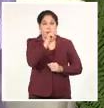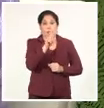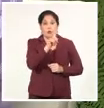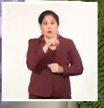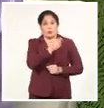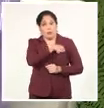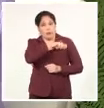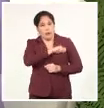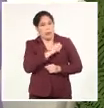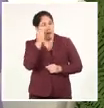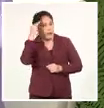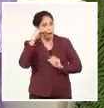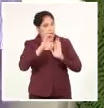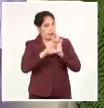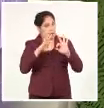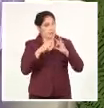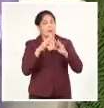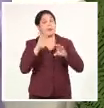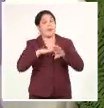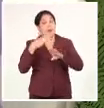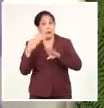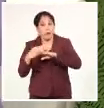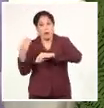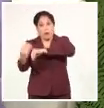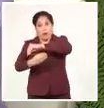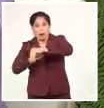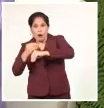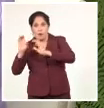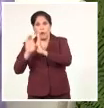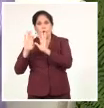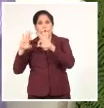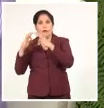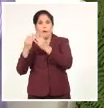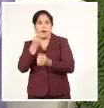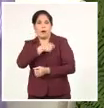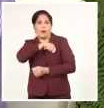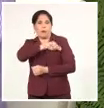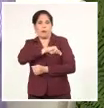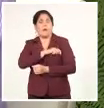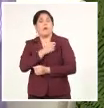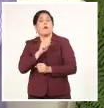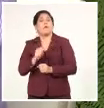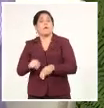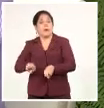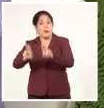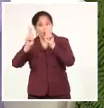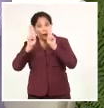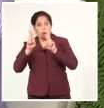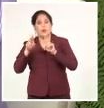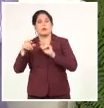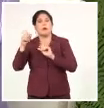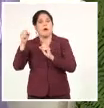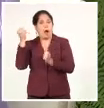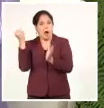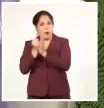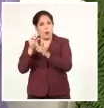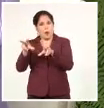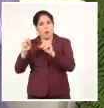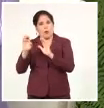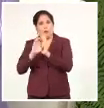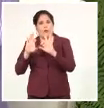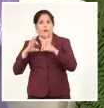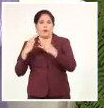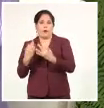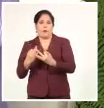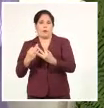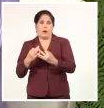popular y un referéndum, lo cual no es usual normalmente en este tipo de normas jurídicas a